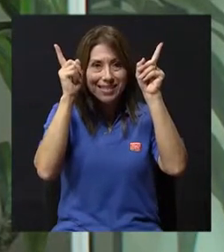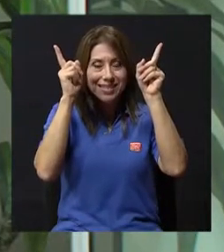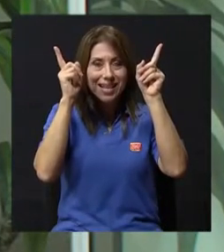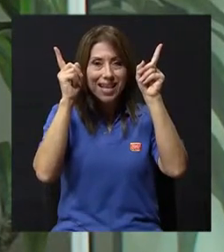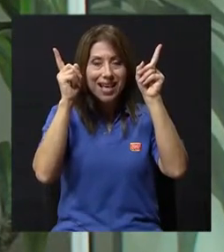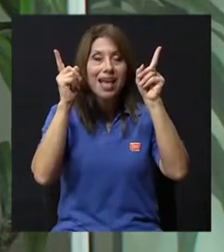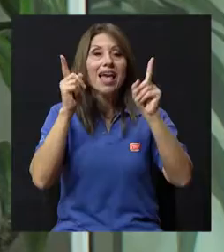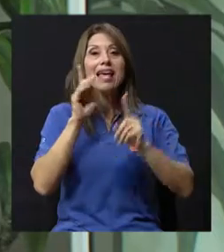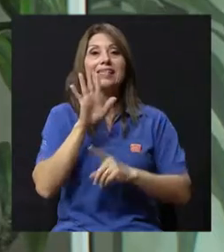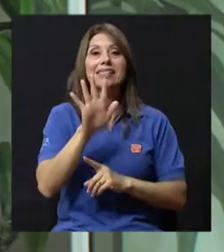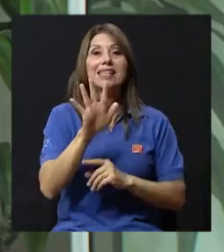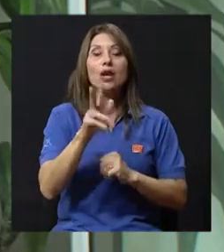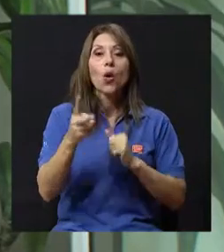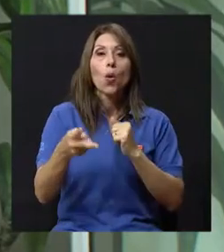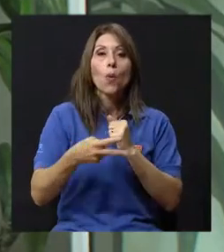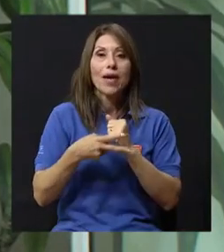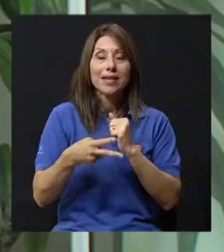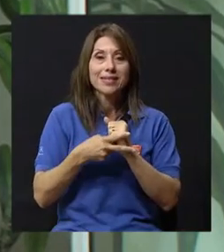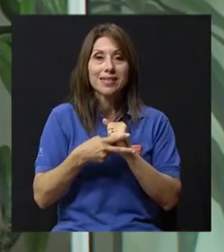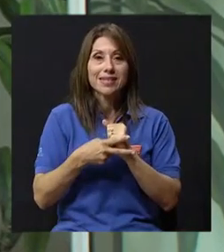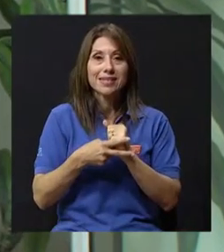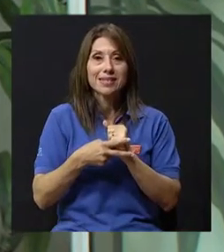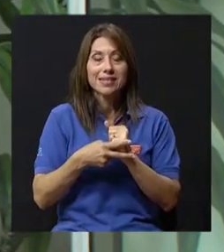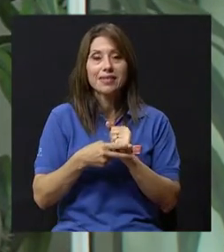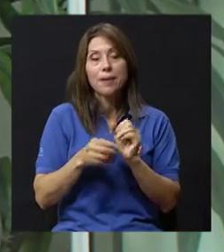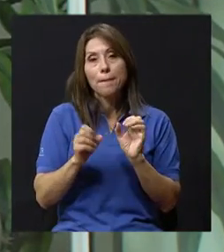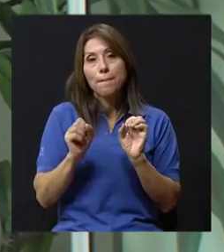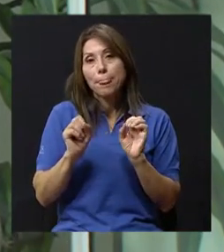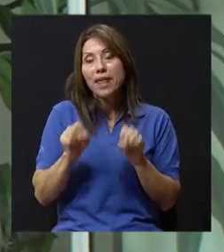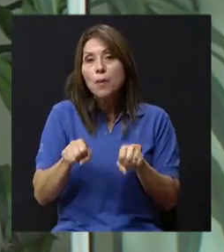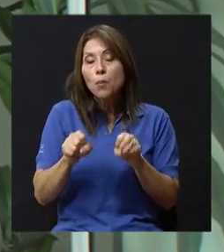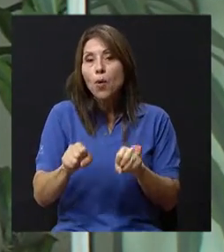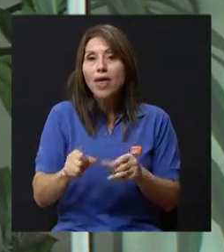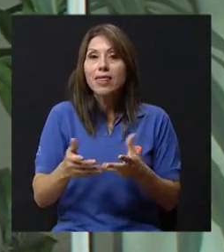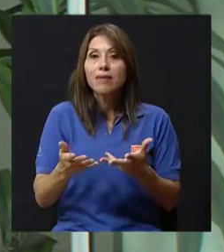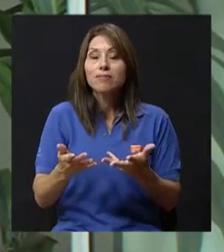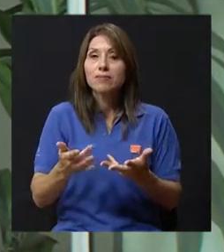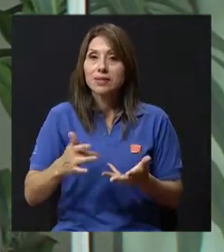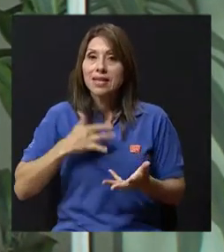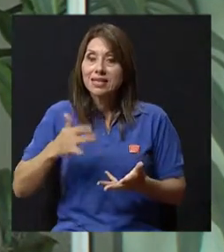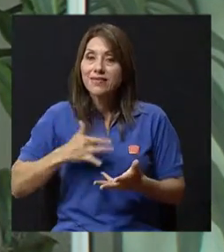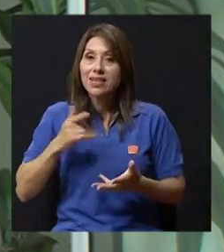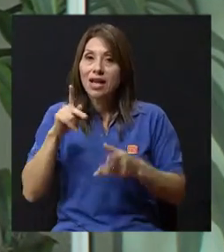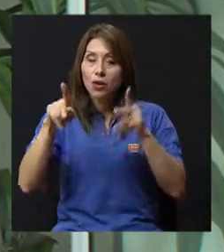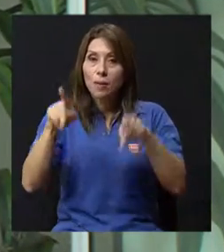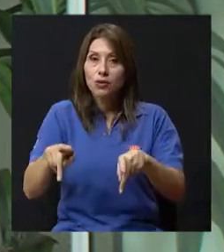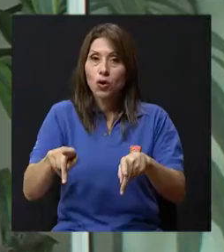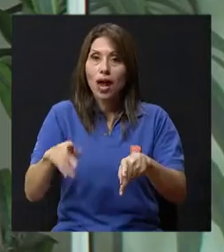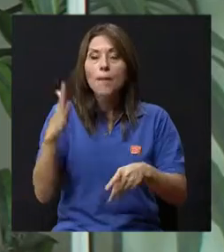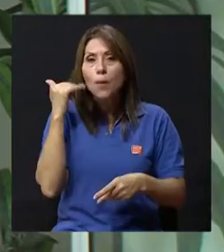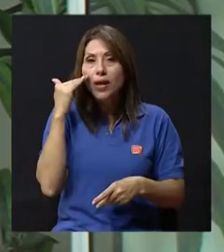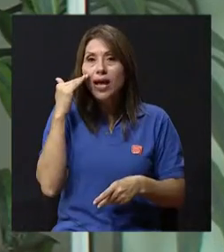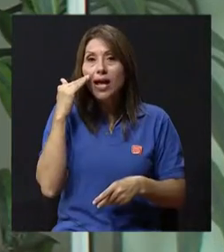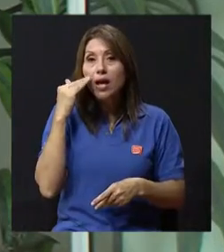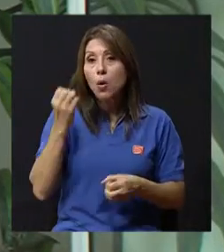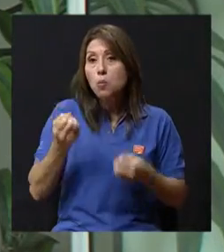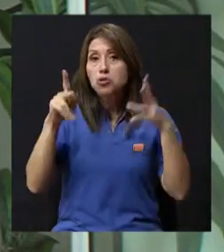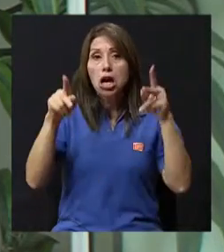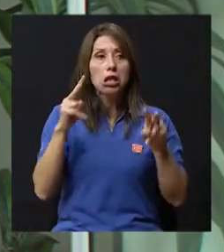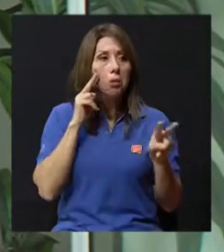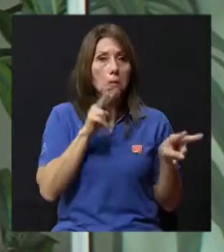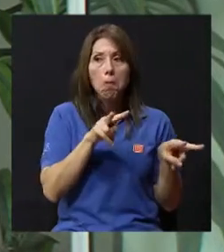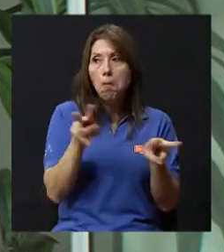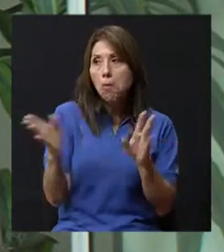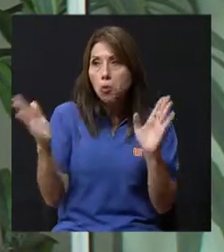es cinco veces lo que se ha visto que puede sensibilizar a una persona. ¿Por qué? Porque mucha gente, aunque no vea las cucarachas en las